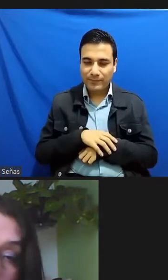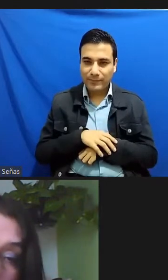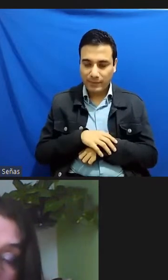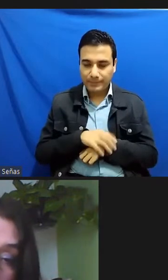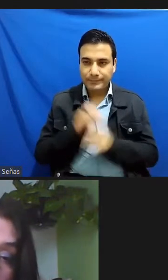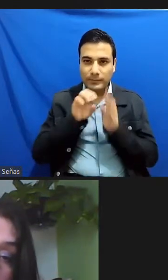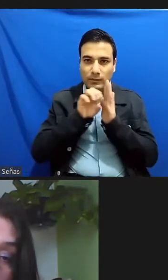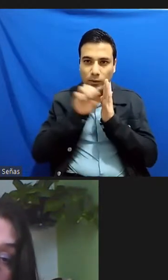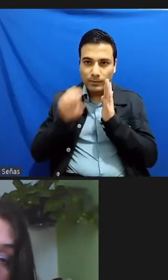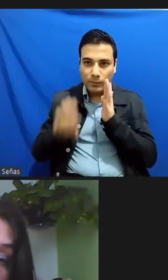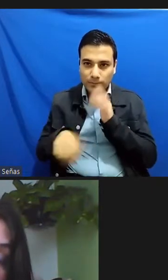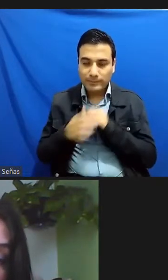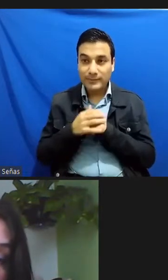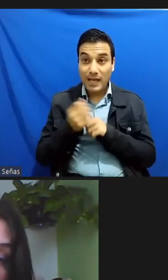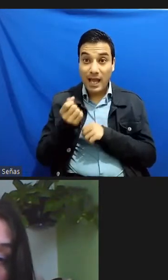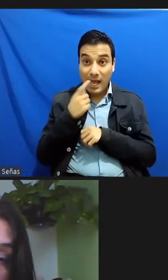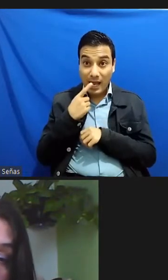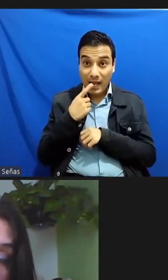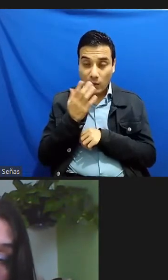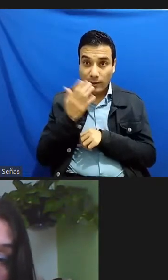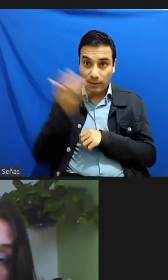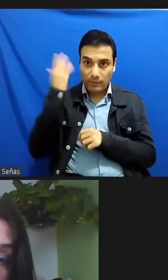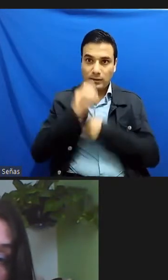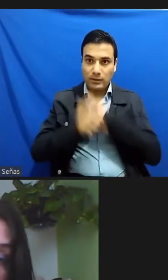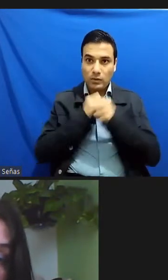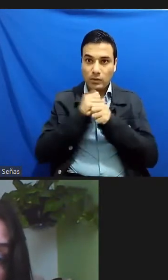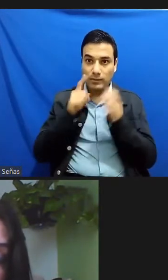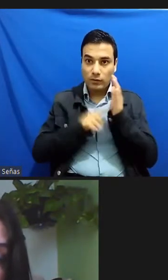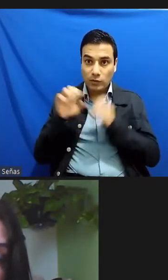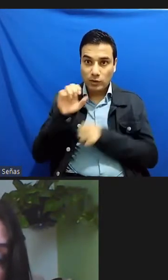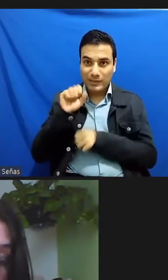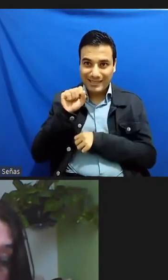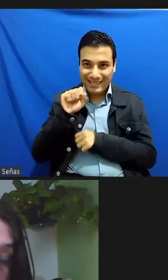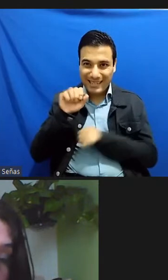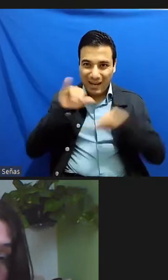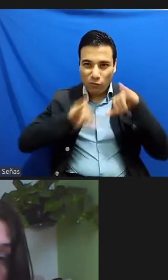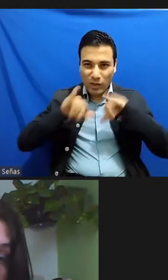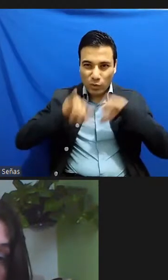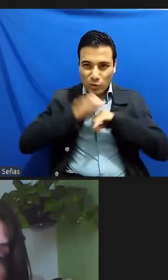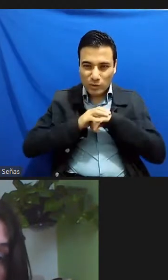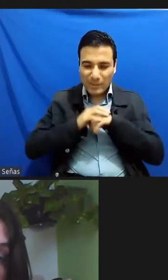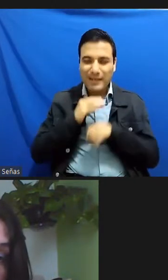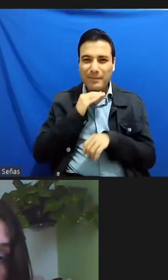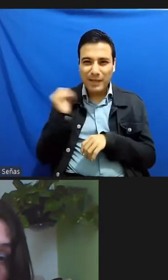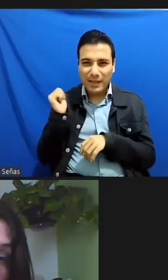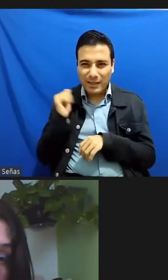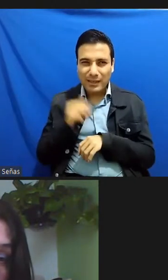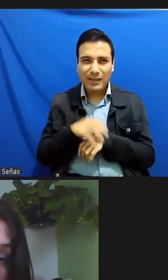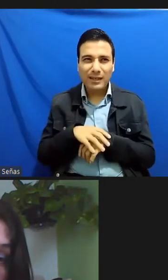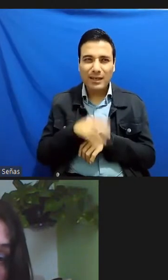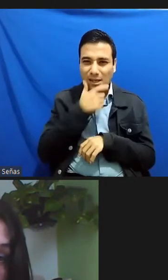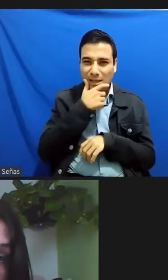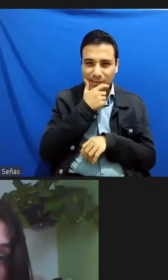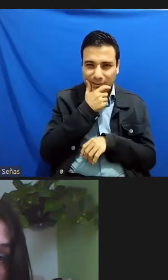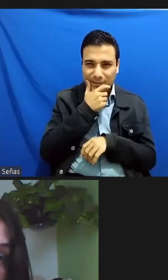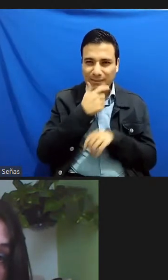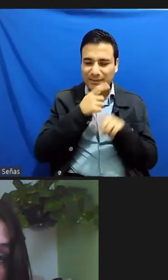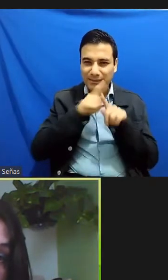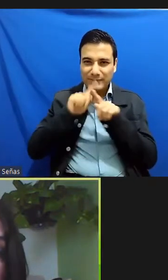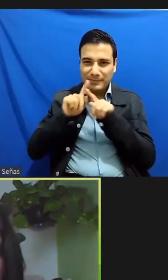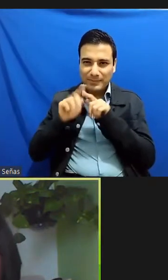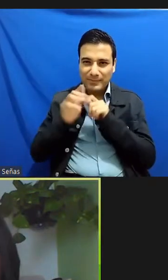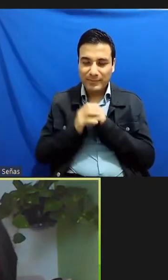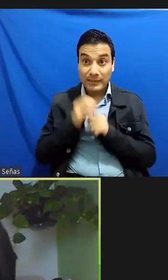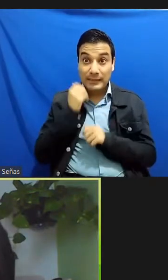fue espantoso lo que ocurrió en los años 60 con los laboratorios tanto de Alemania como de Inglaterra etcétera en el cual quisieron